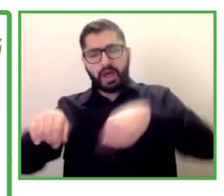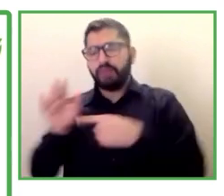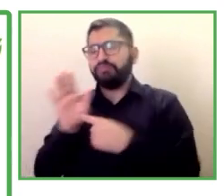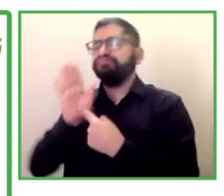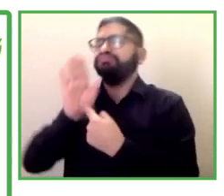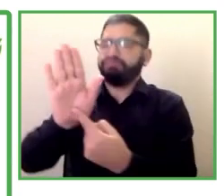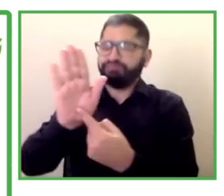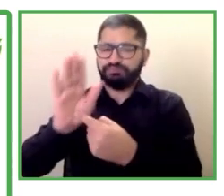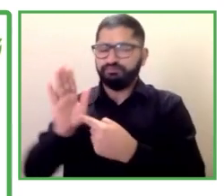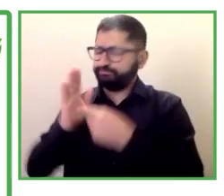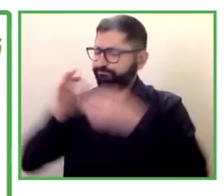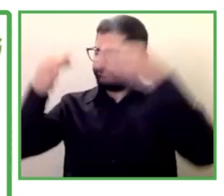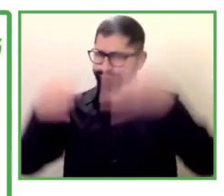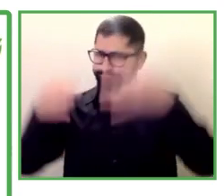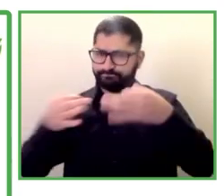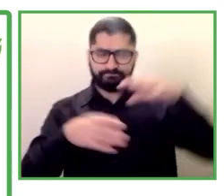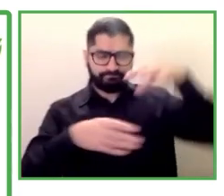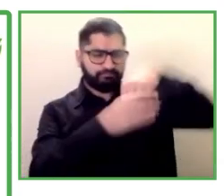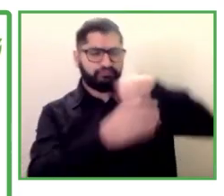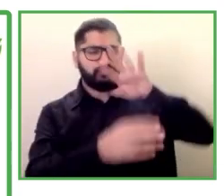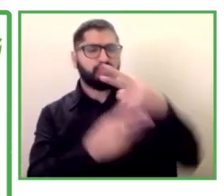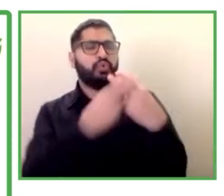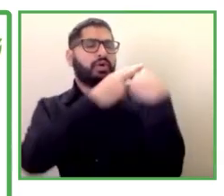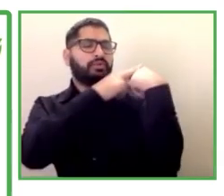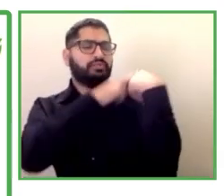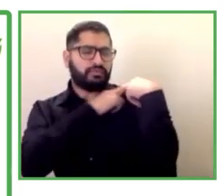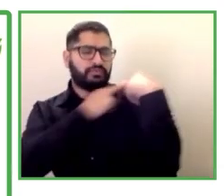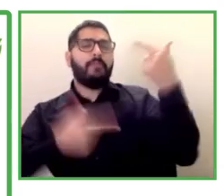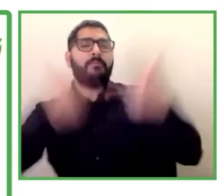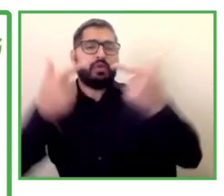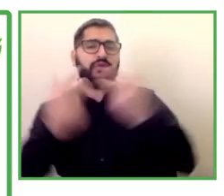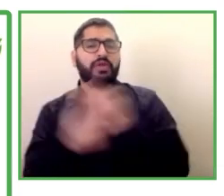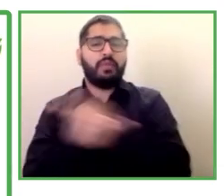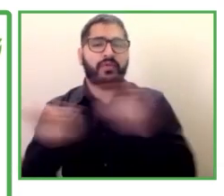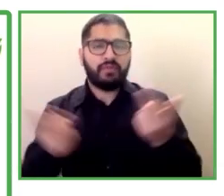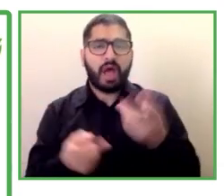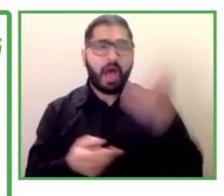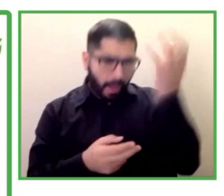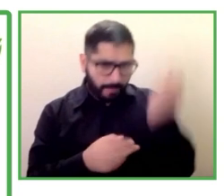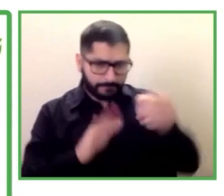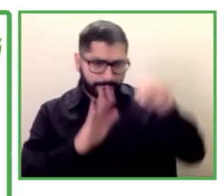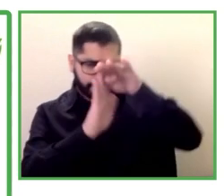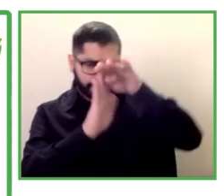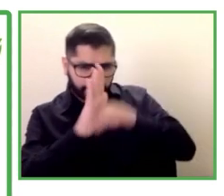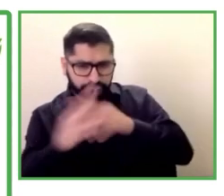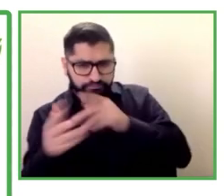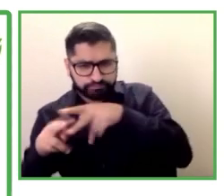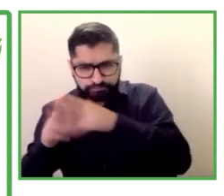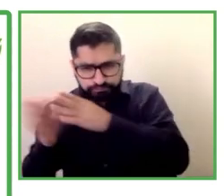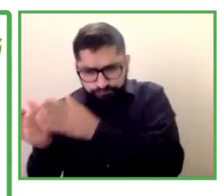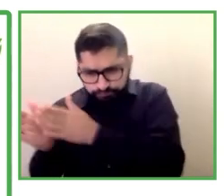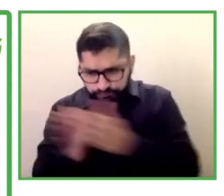políticas públicas tengan los recursos que necesitan para desarrollar e implementar